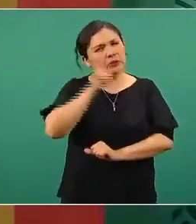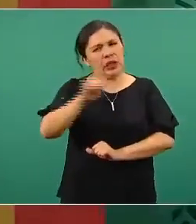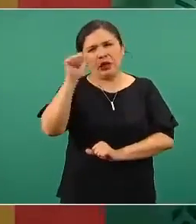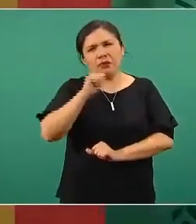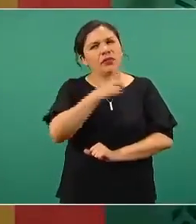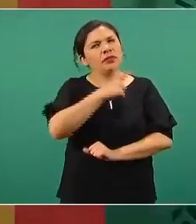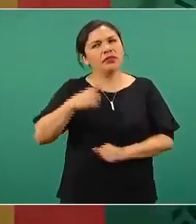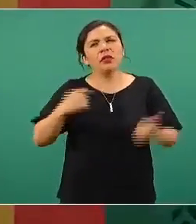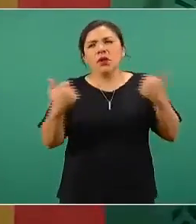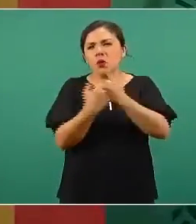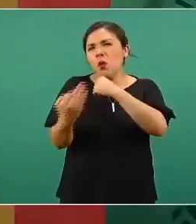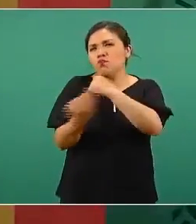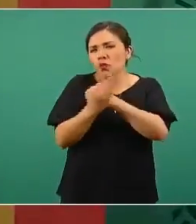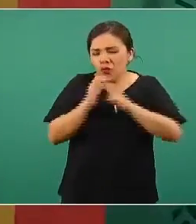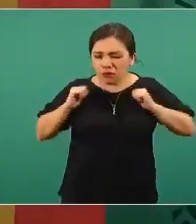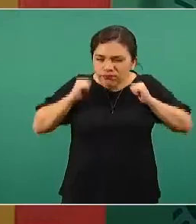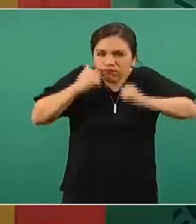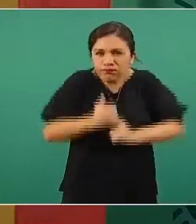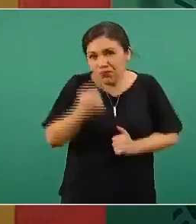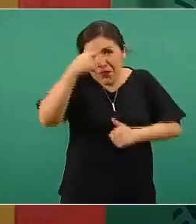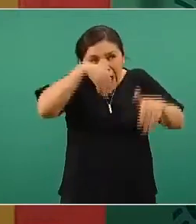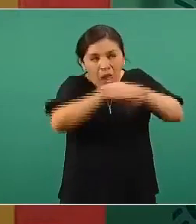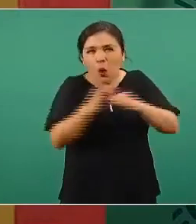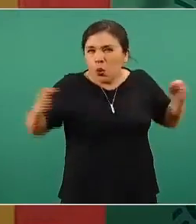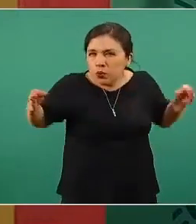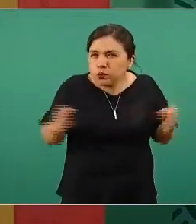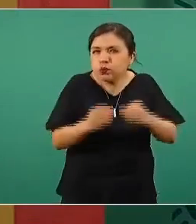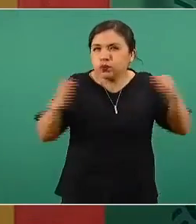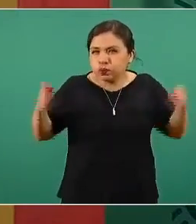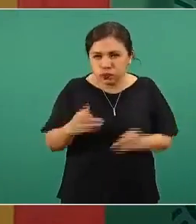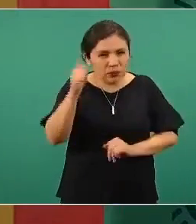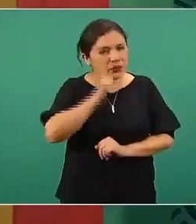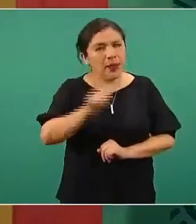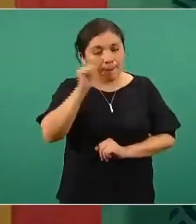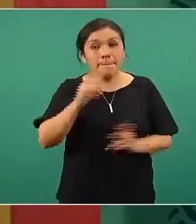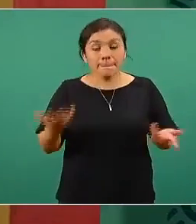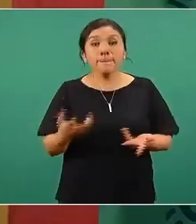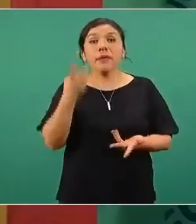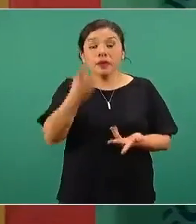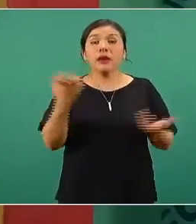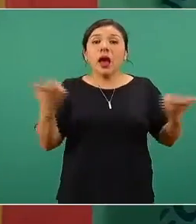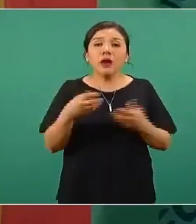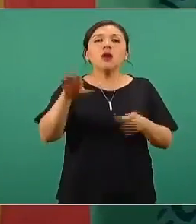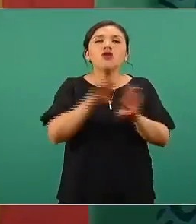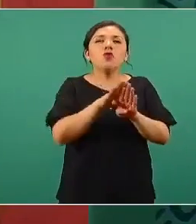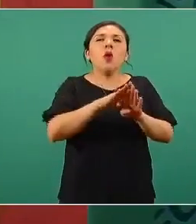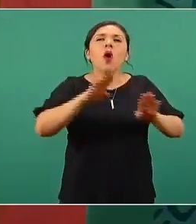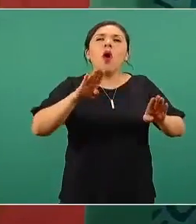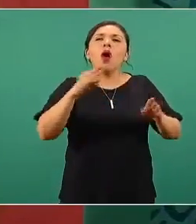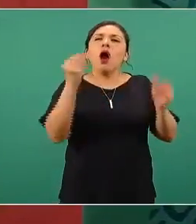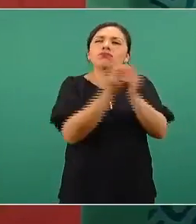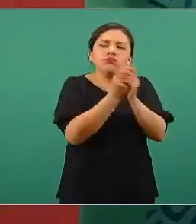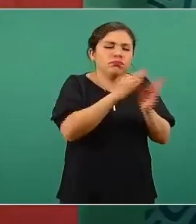resguardados del frío con equipo de protección y van haciendo esa clasificación.